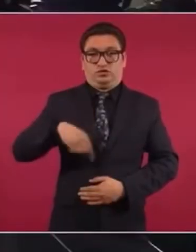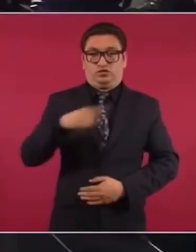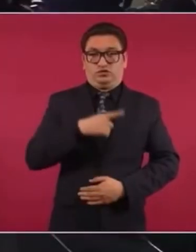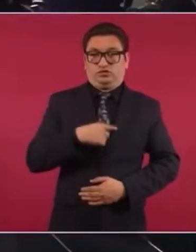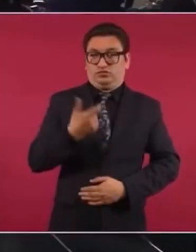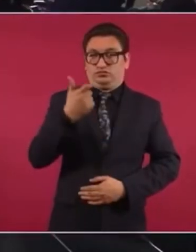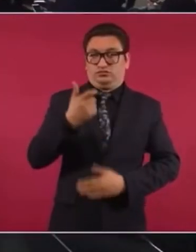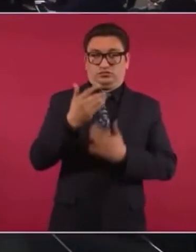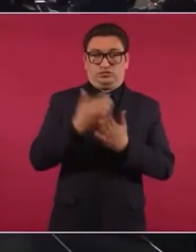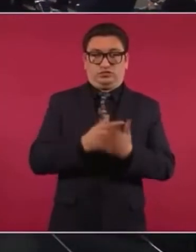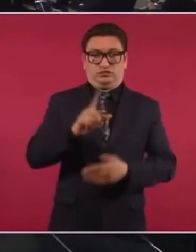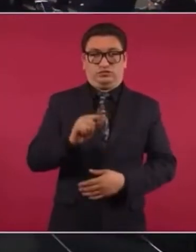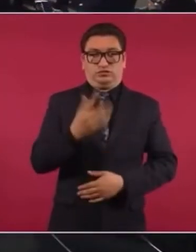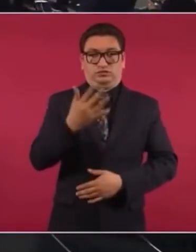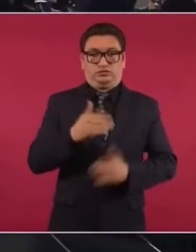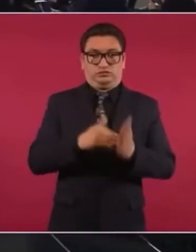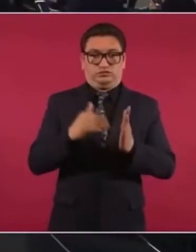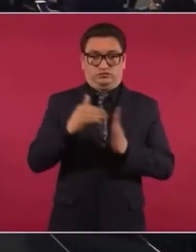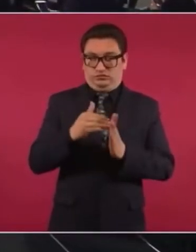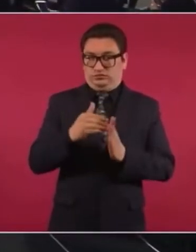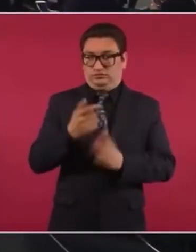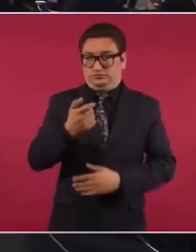setenta y cinco mil millones de pesos?